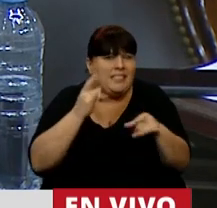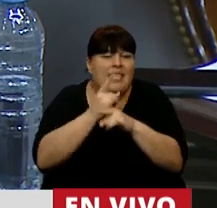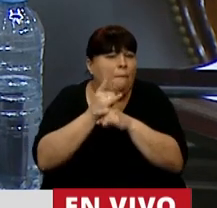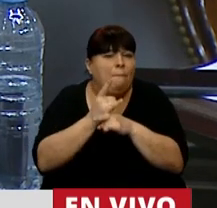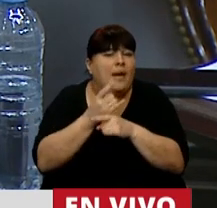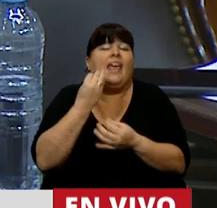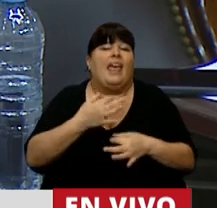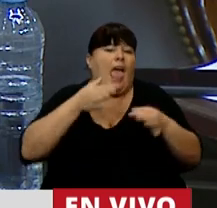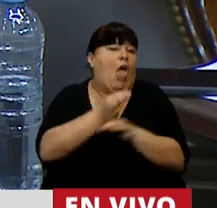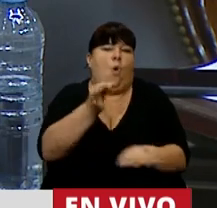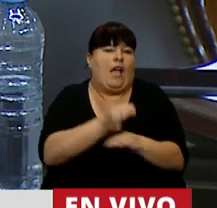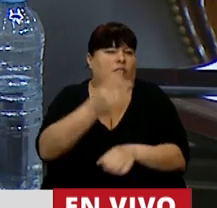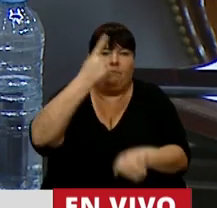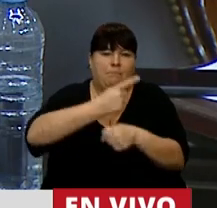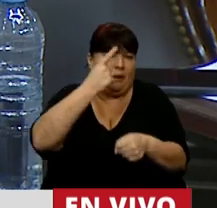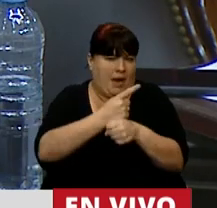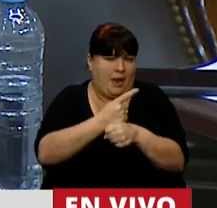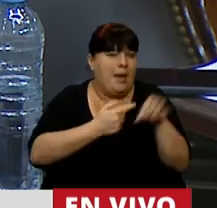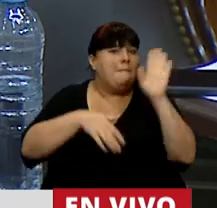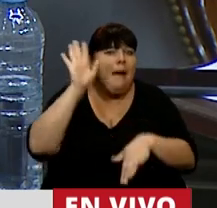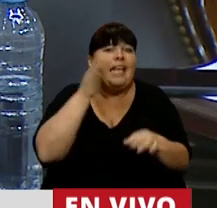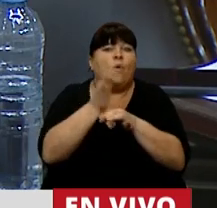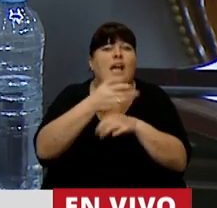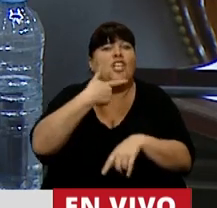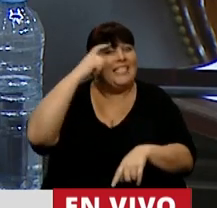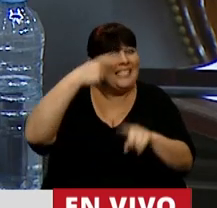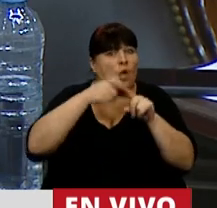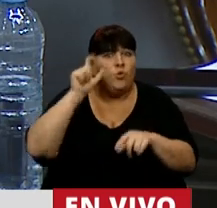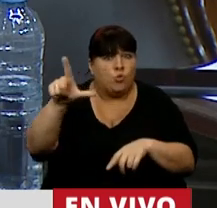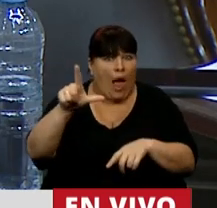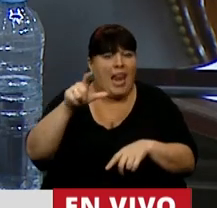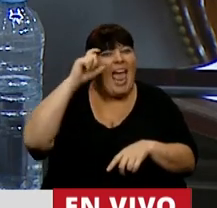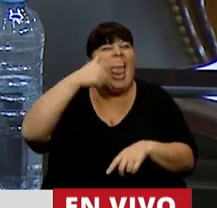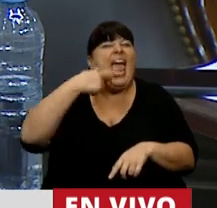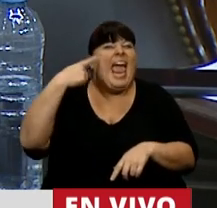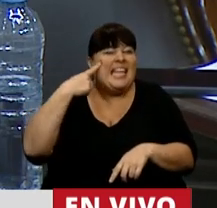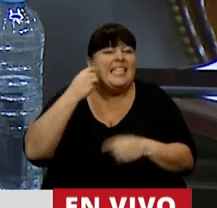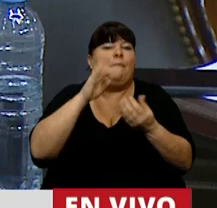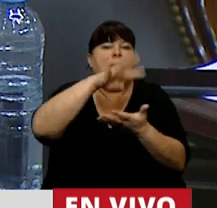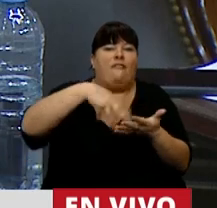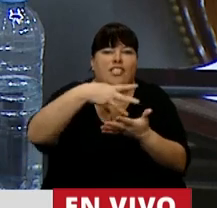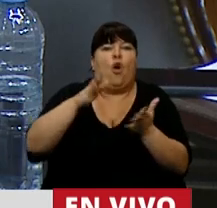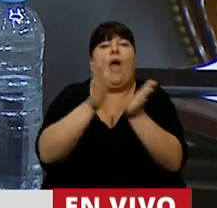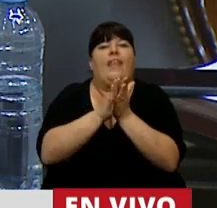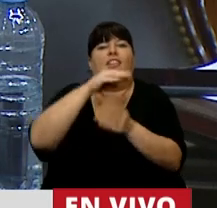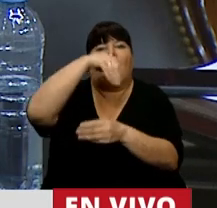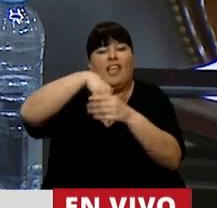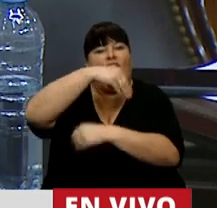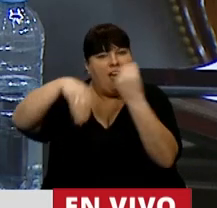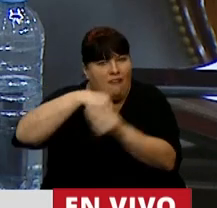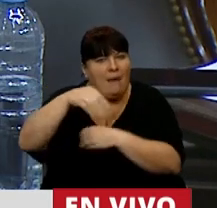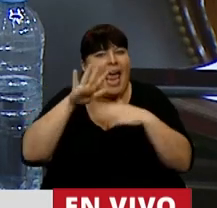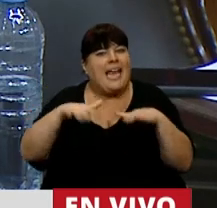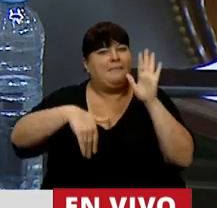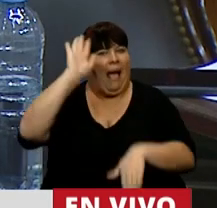será siempre la educación. En particular en la educación sexual. Las ESI. En la planificación familiar. Esto